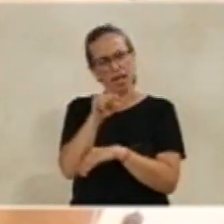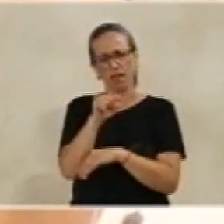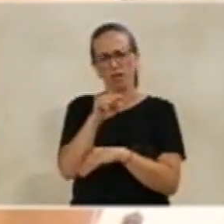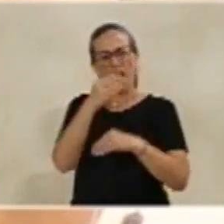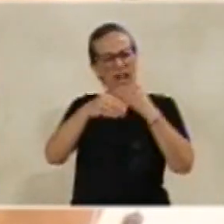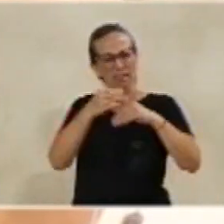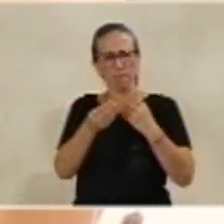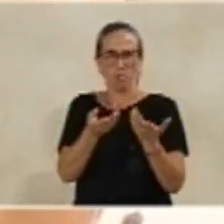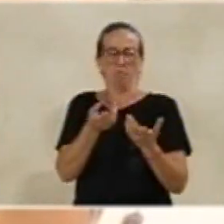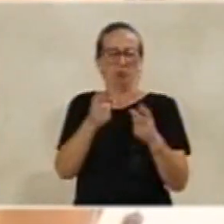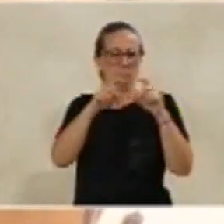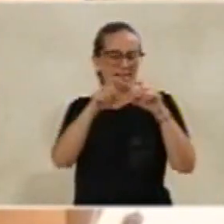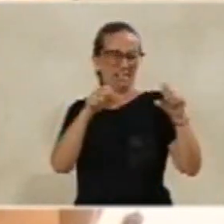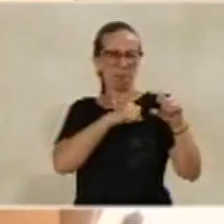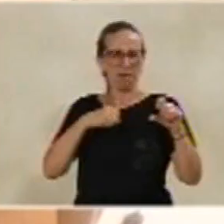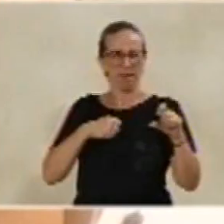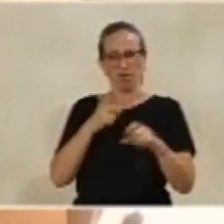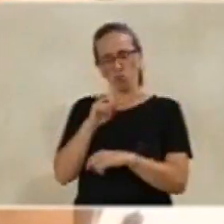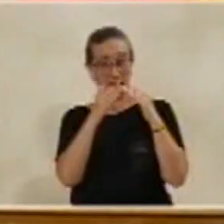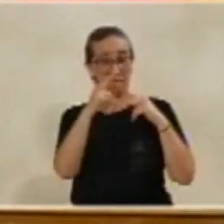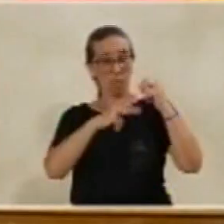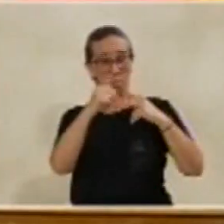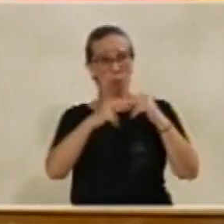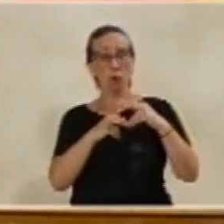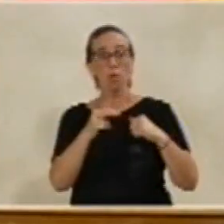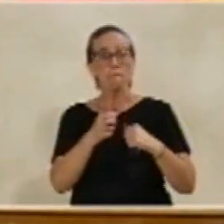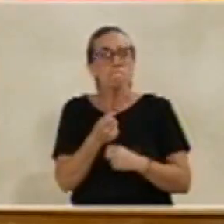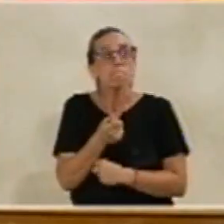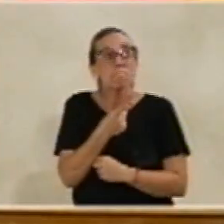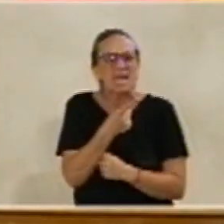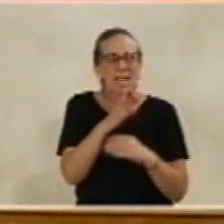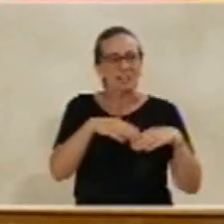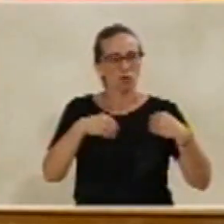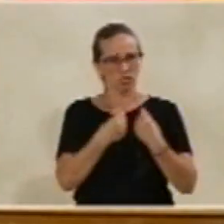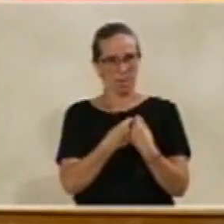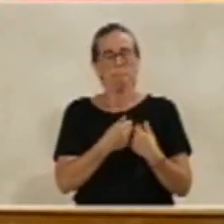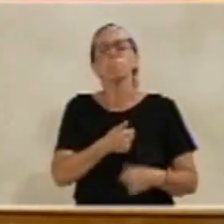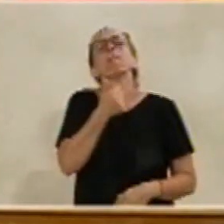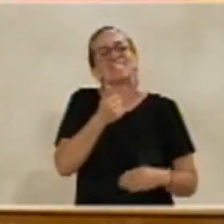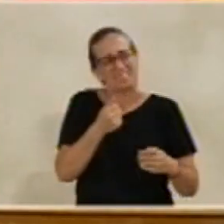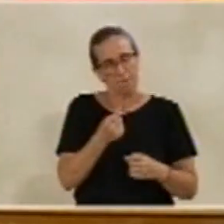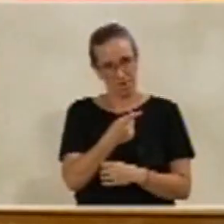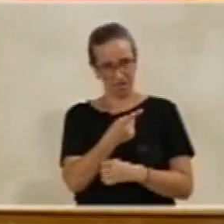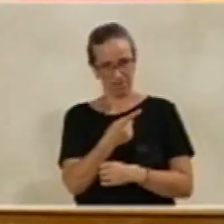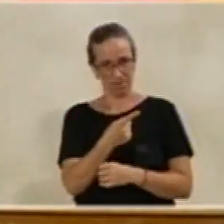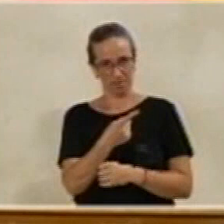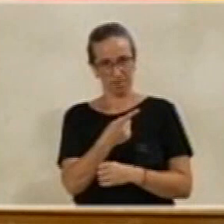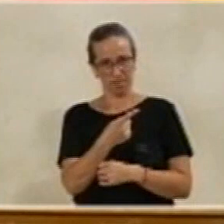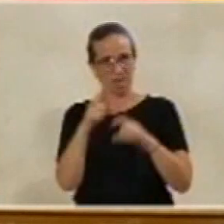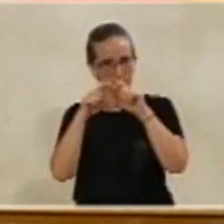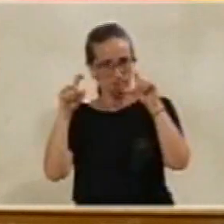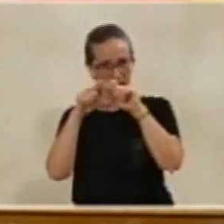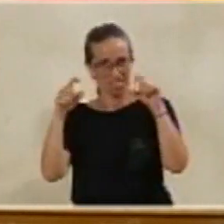más como un promotor privado que como una empresa municipal. Más de mil viviendas tiene ahora mismo en su haber la empresa